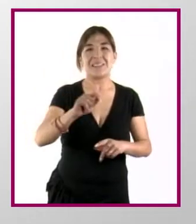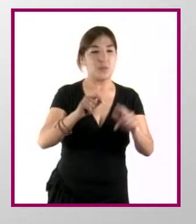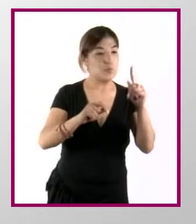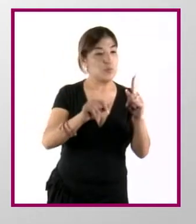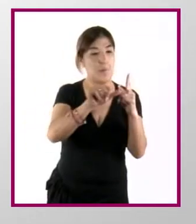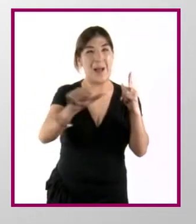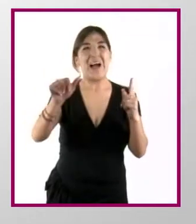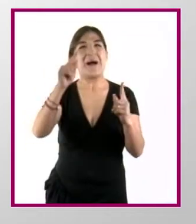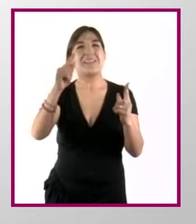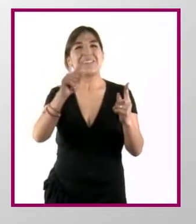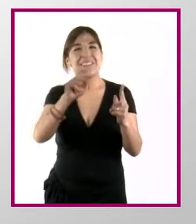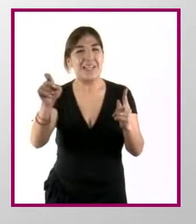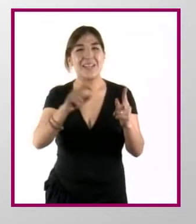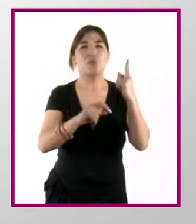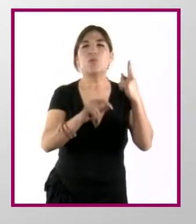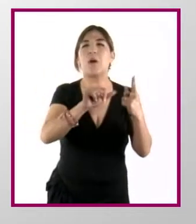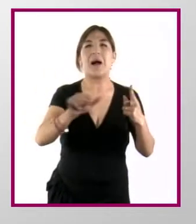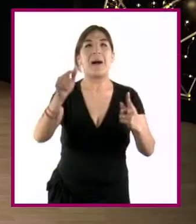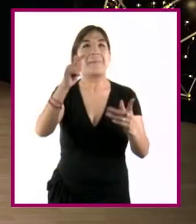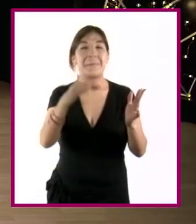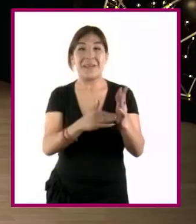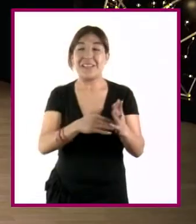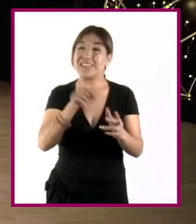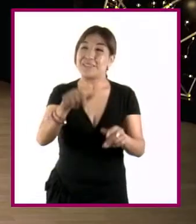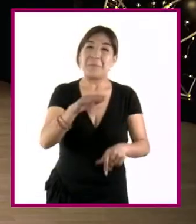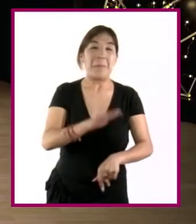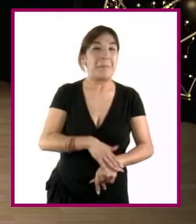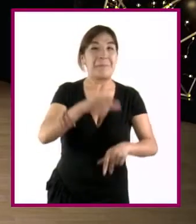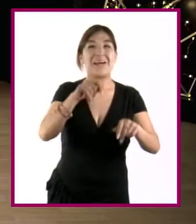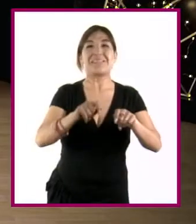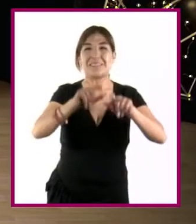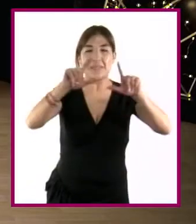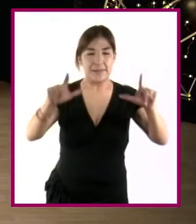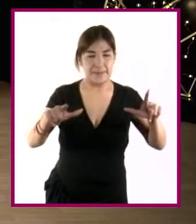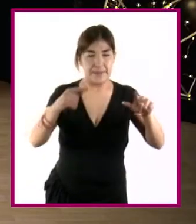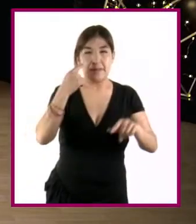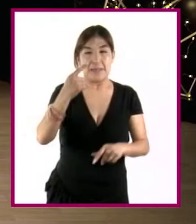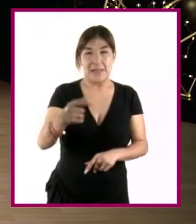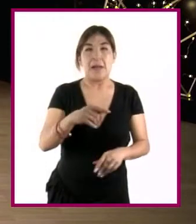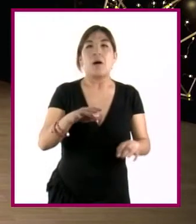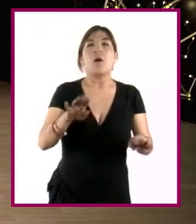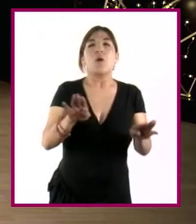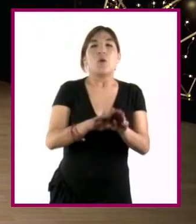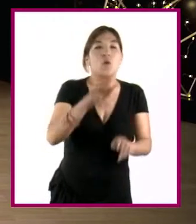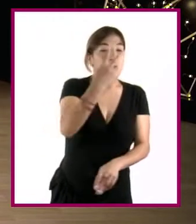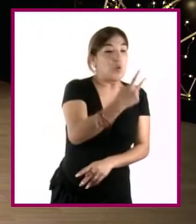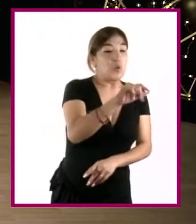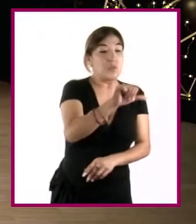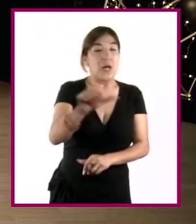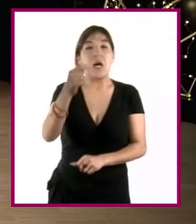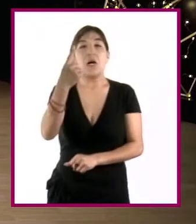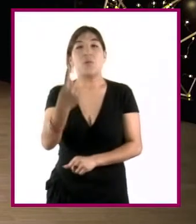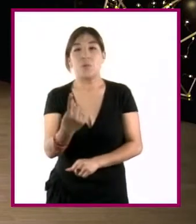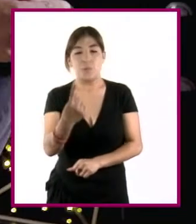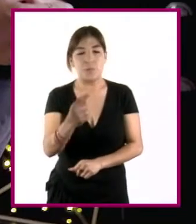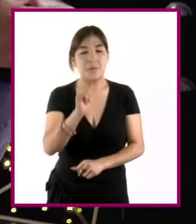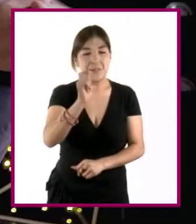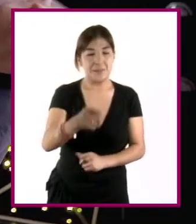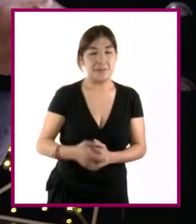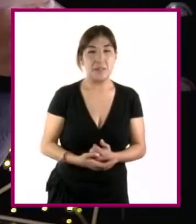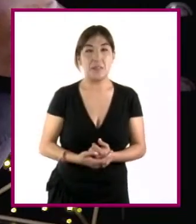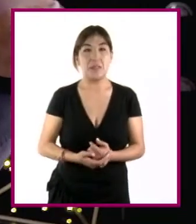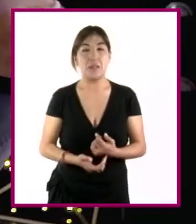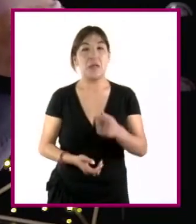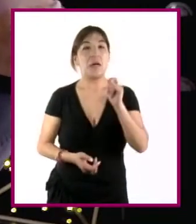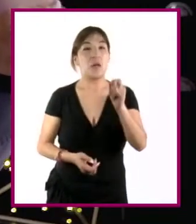dibujo serán más grandes que la realidad. Vemos que usaremos una escala de ampliación 2 a 1. Es decir, por cada dos